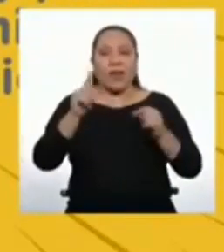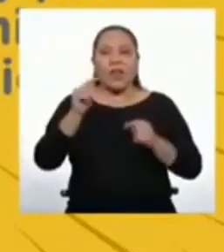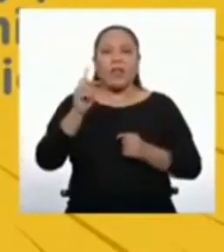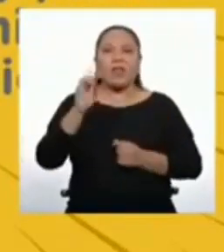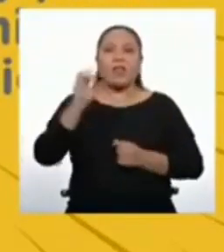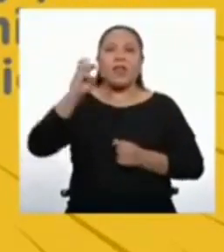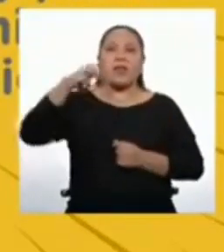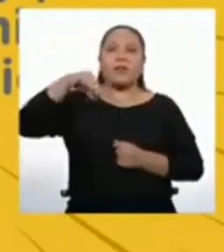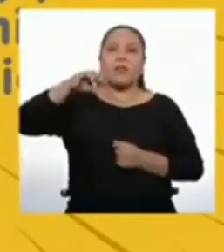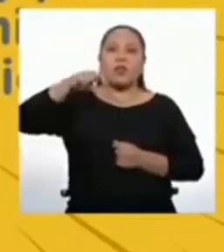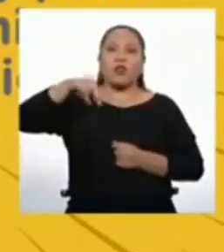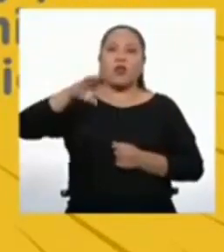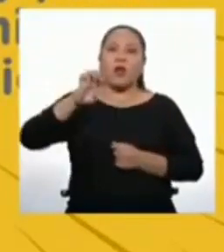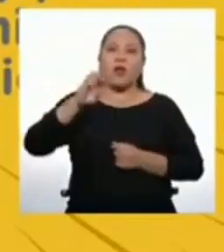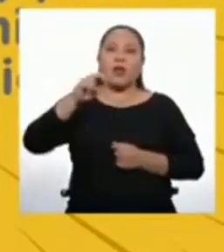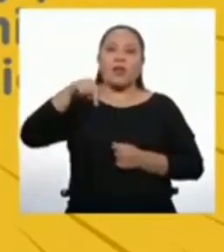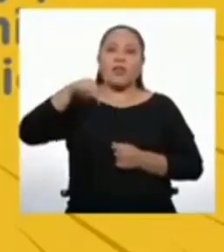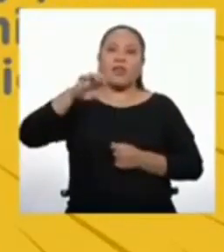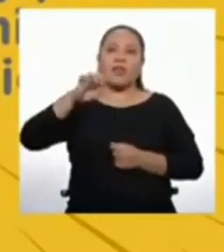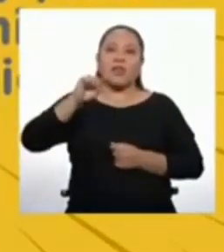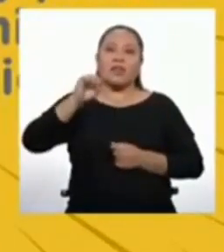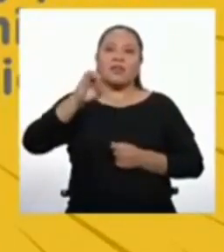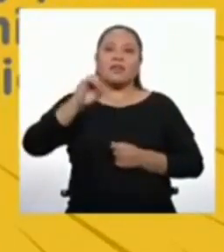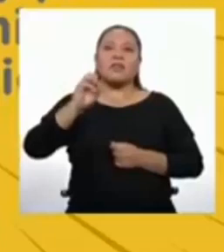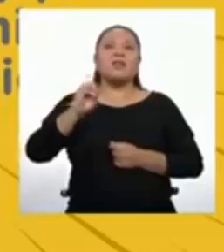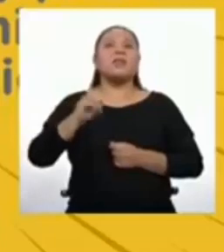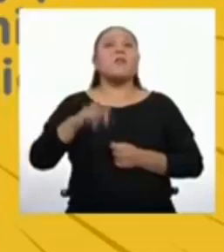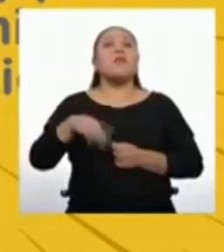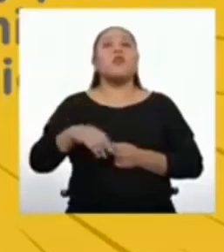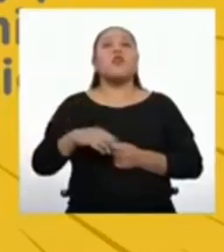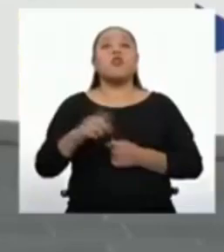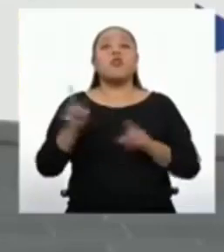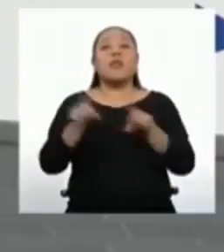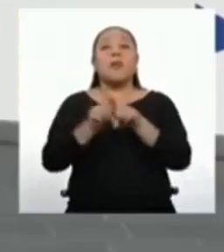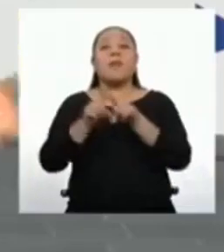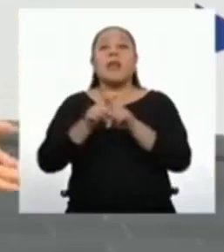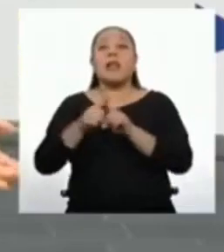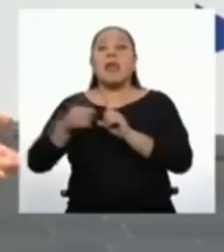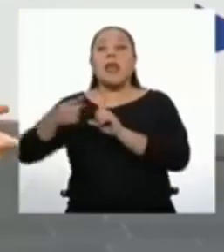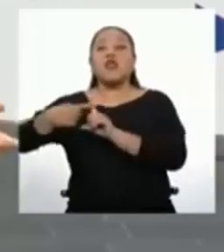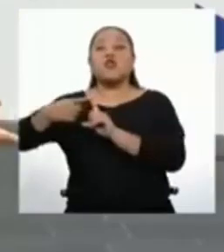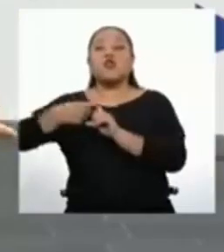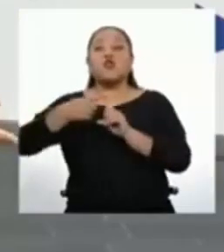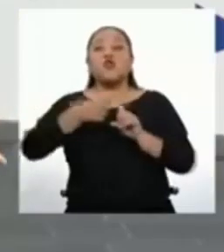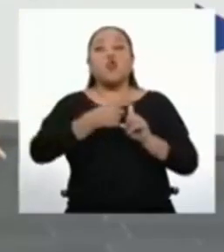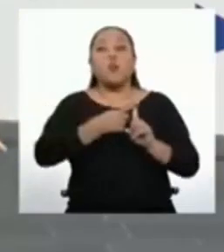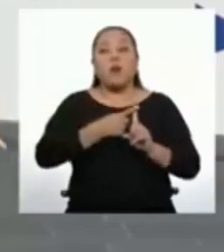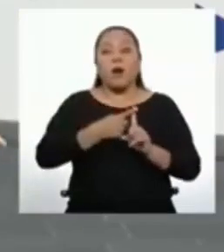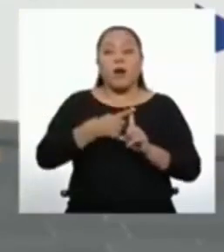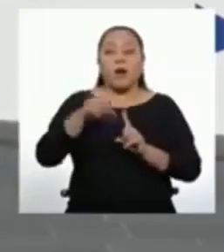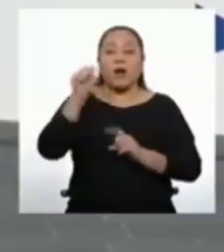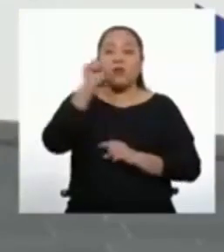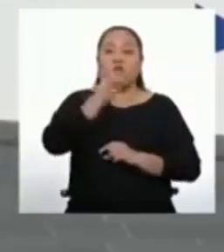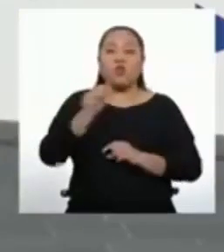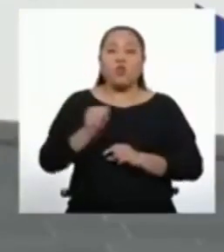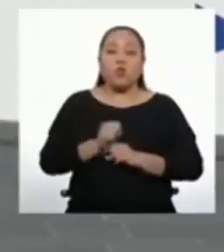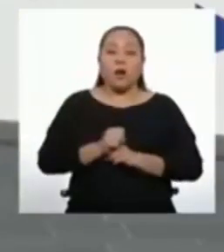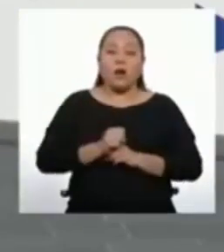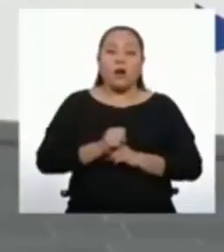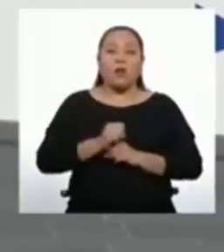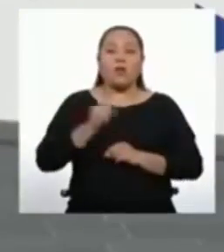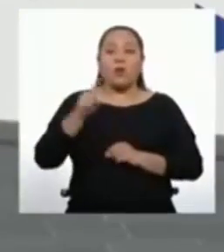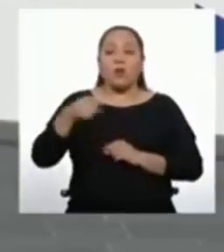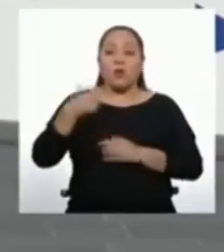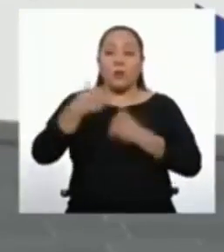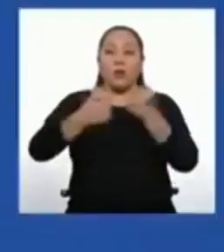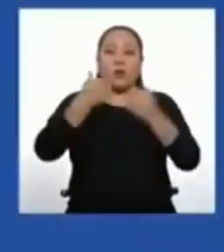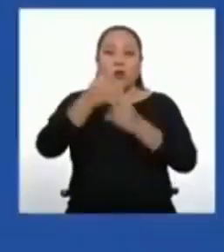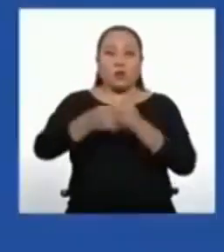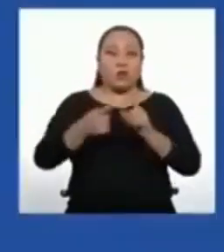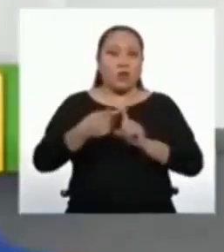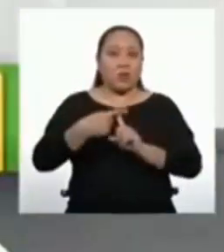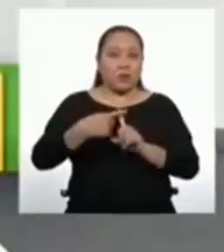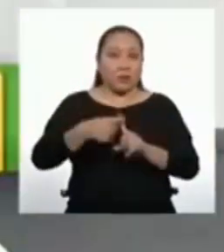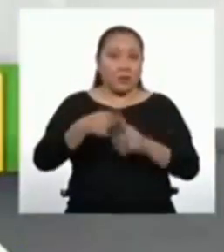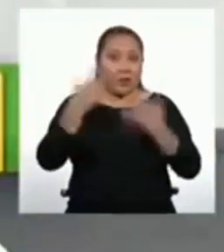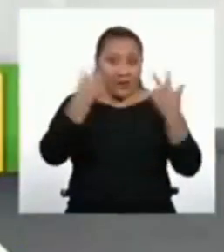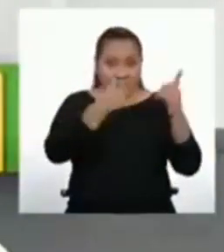para calcular la suma de los términos de una progresión aritmética? ¿Listas y listos entonces? ¡Hora de repasar!